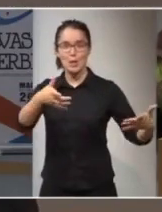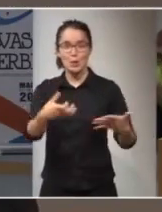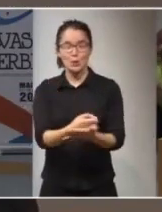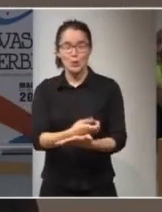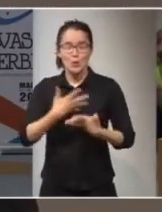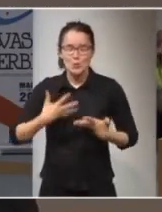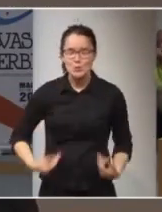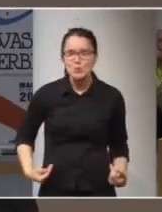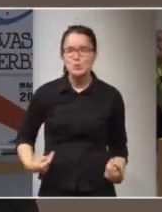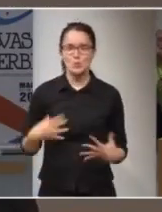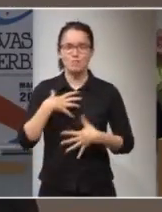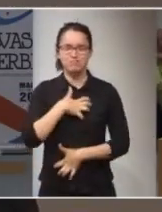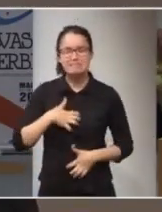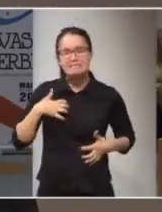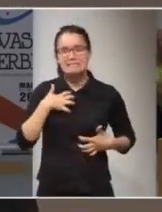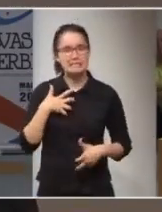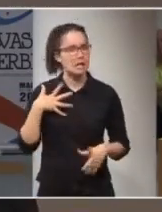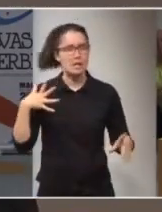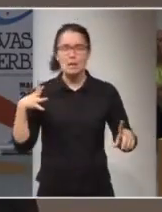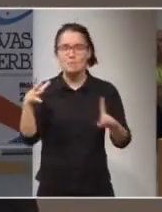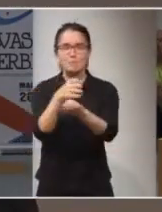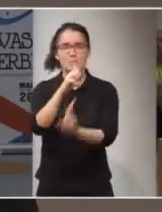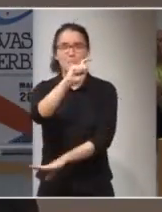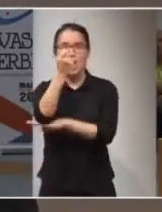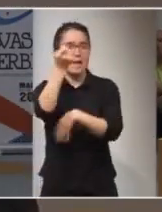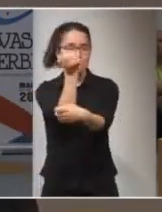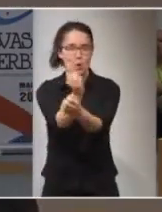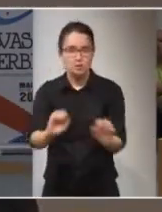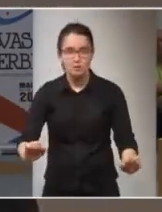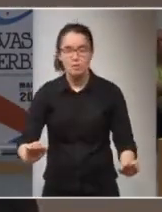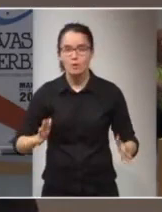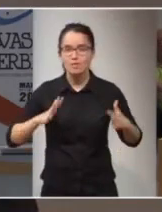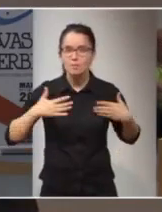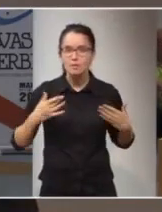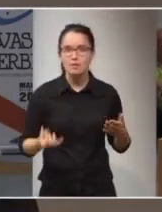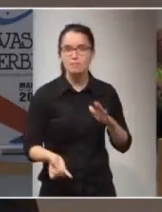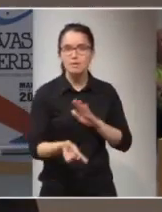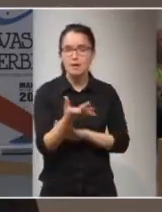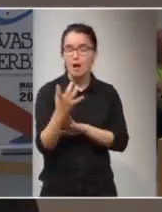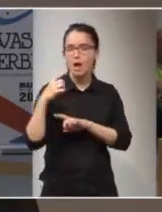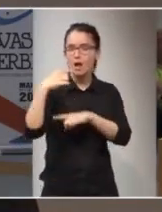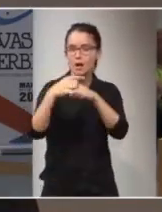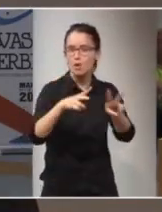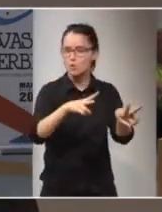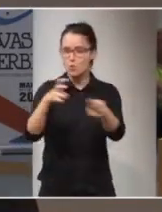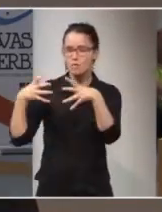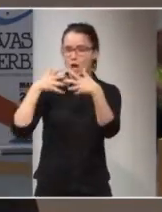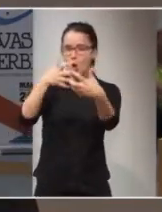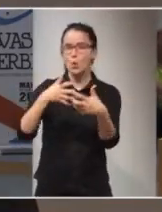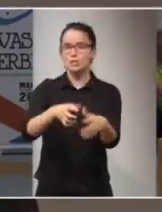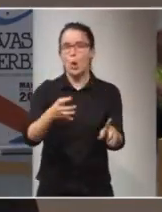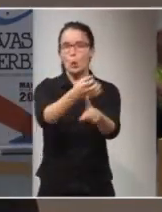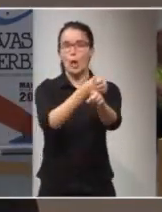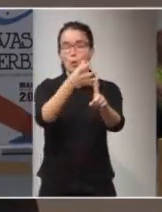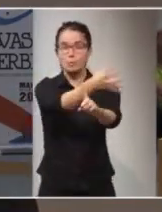resignación, que todo es impotencia, que nada se puede, y en algún momento empiezan a surgir nuevas generaciones, bregando por nuevas utopías.